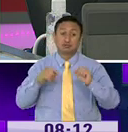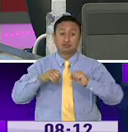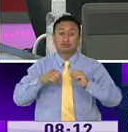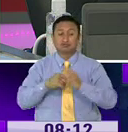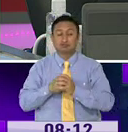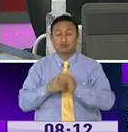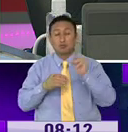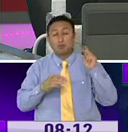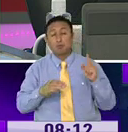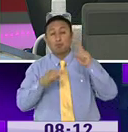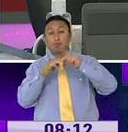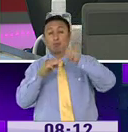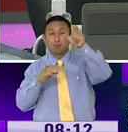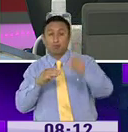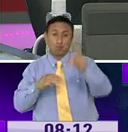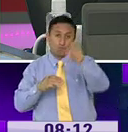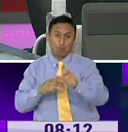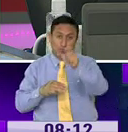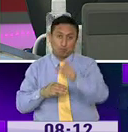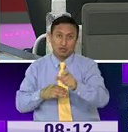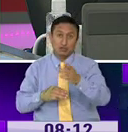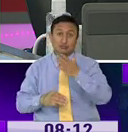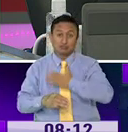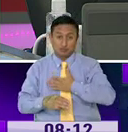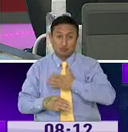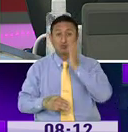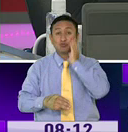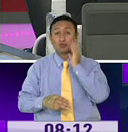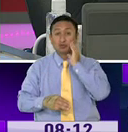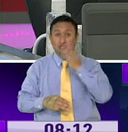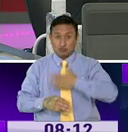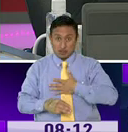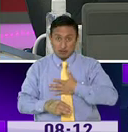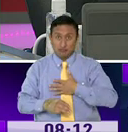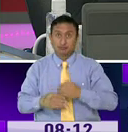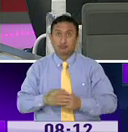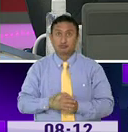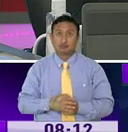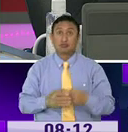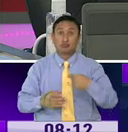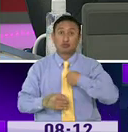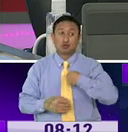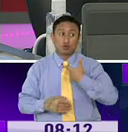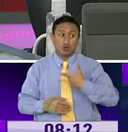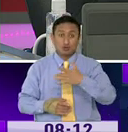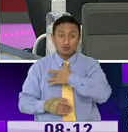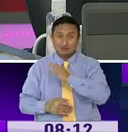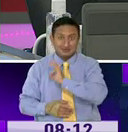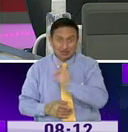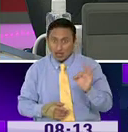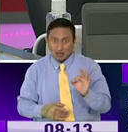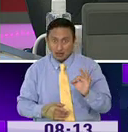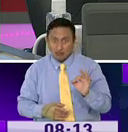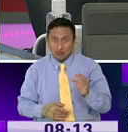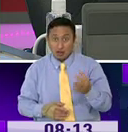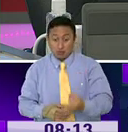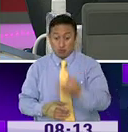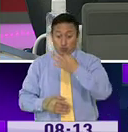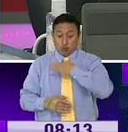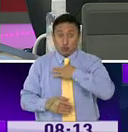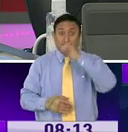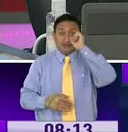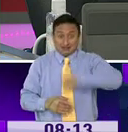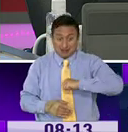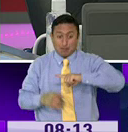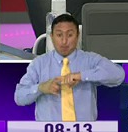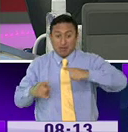darle es un mensaje a la ciudadanía desde mi experiencia. Yo soy un paciente asintomático, no tengo